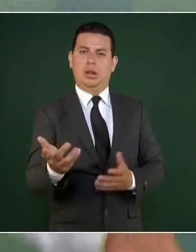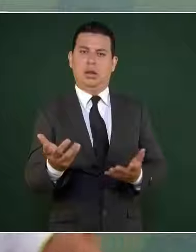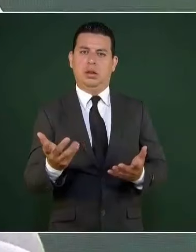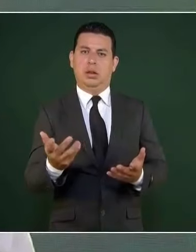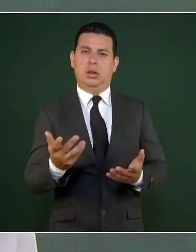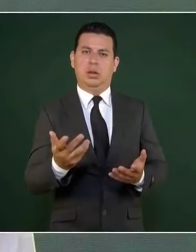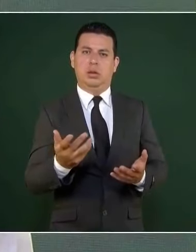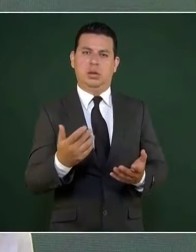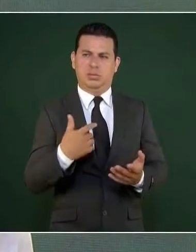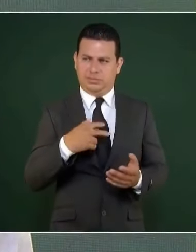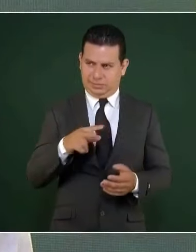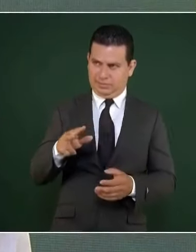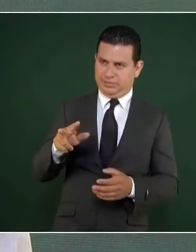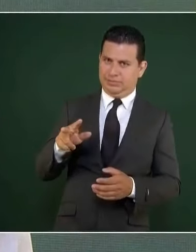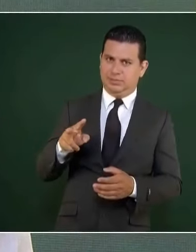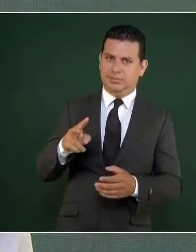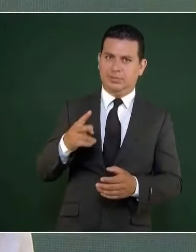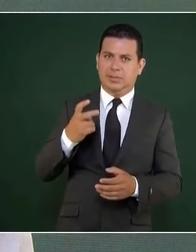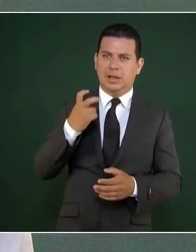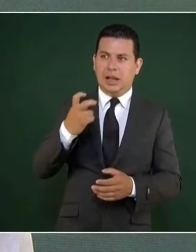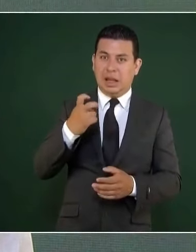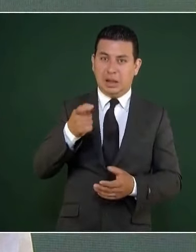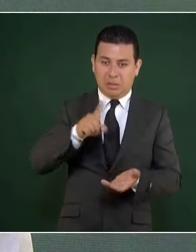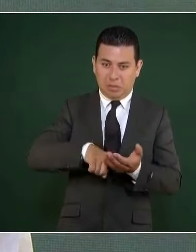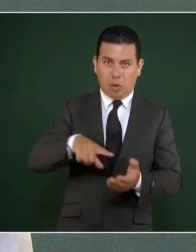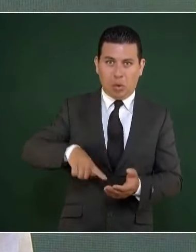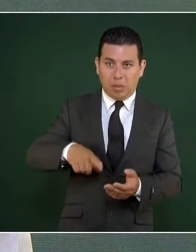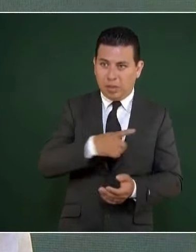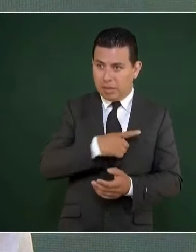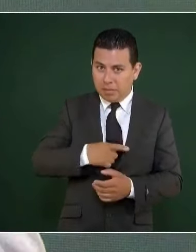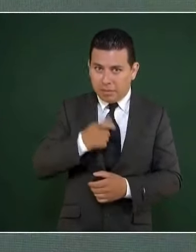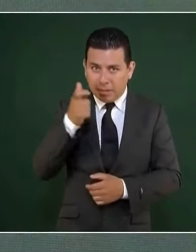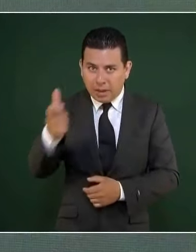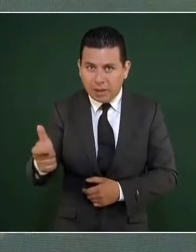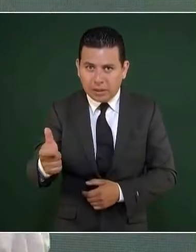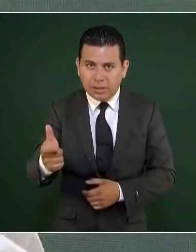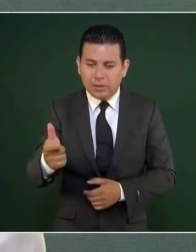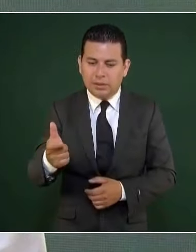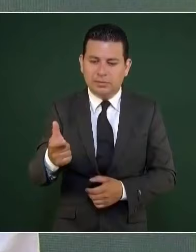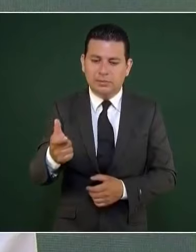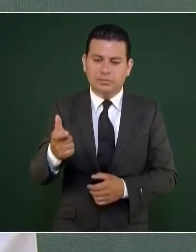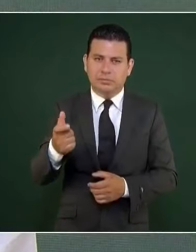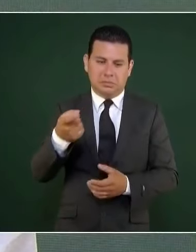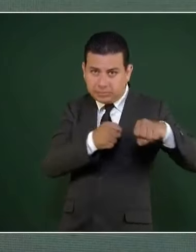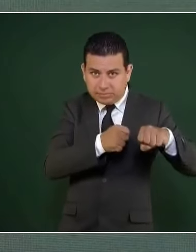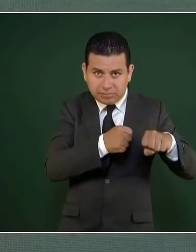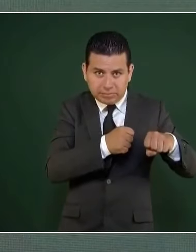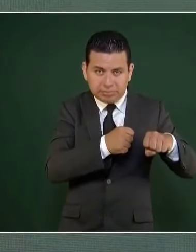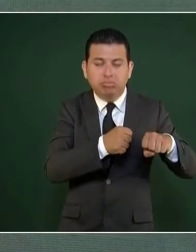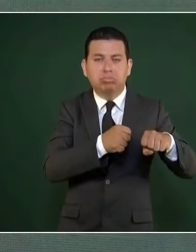subsidio. Del gobierno, del dinero público.